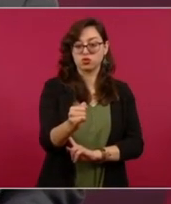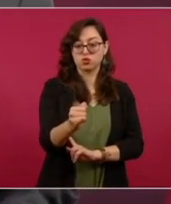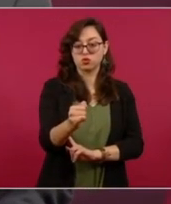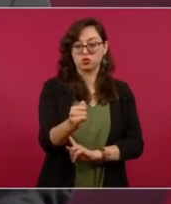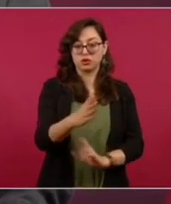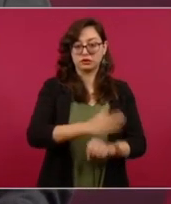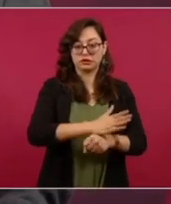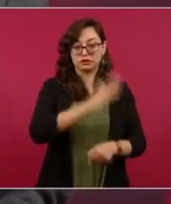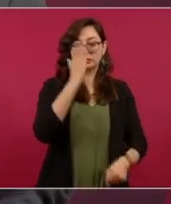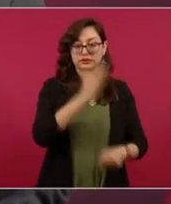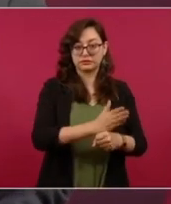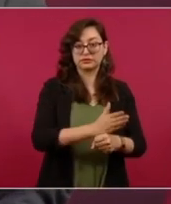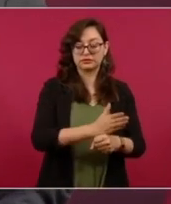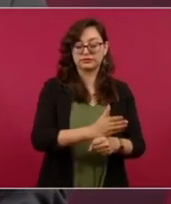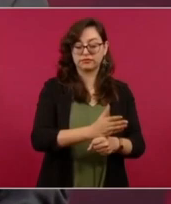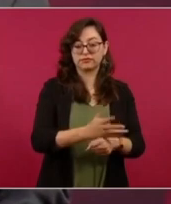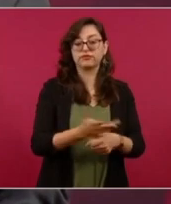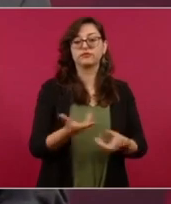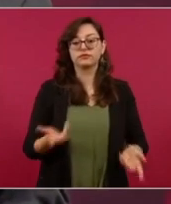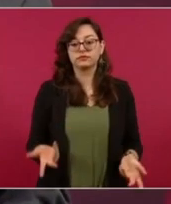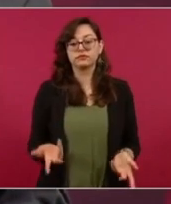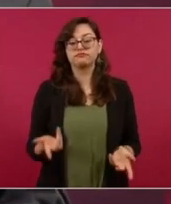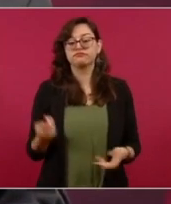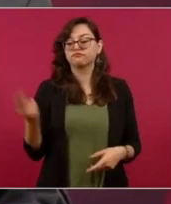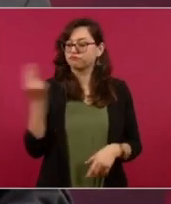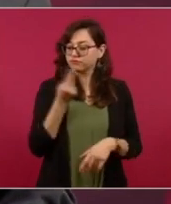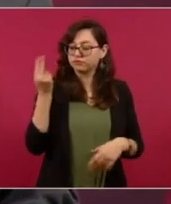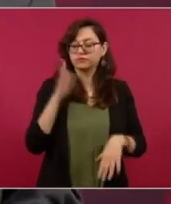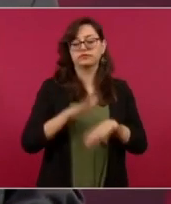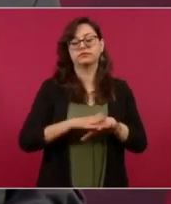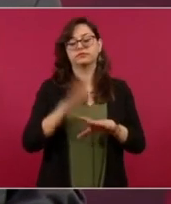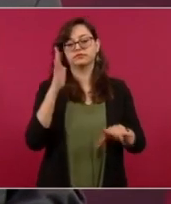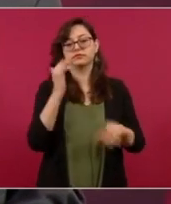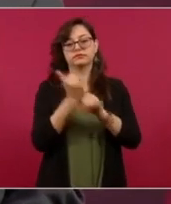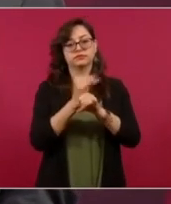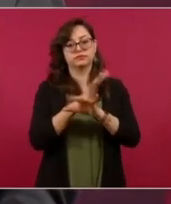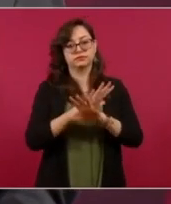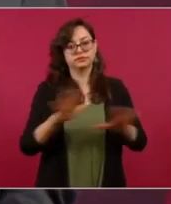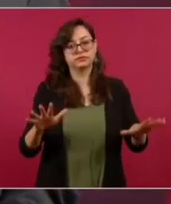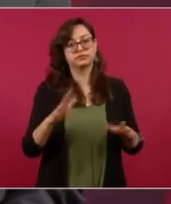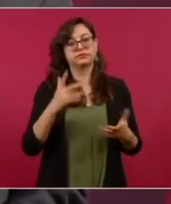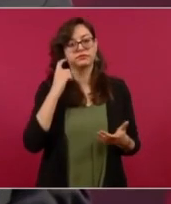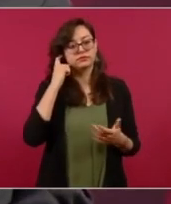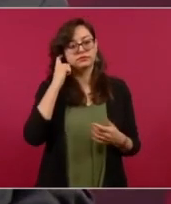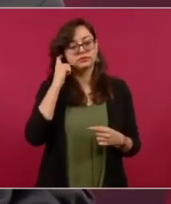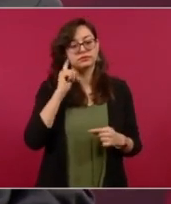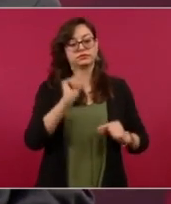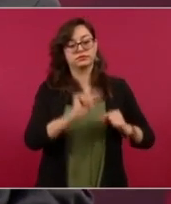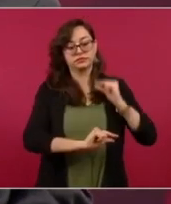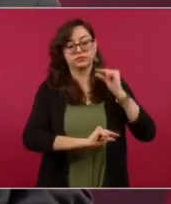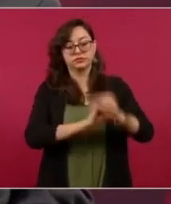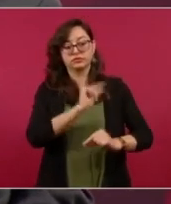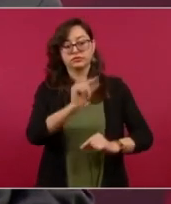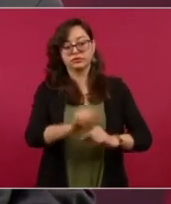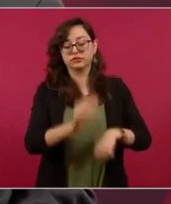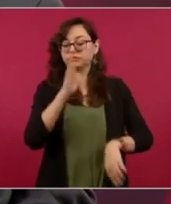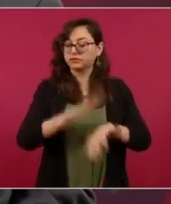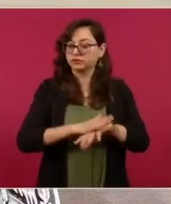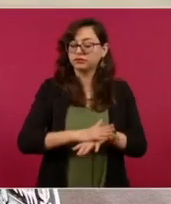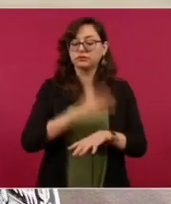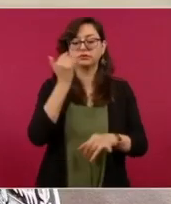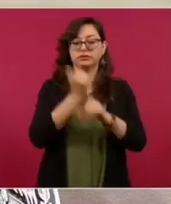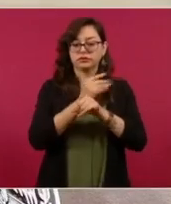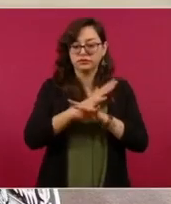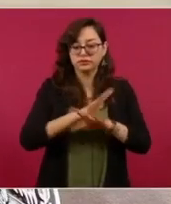pero además queremos más información que va a salir más